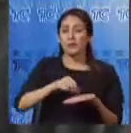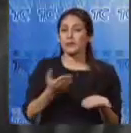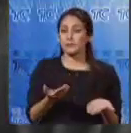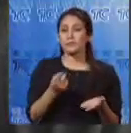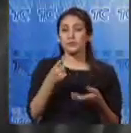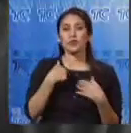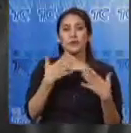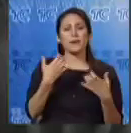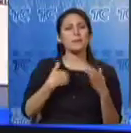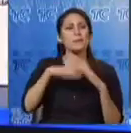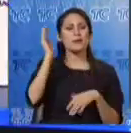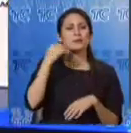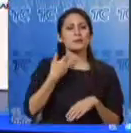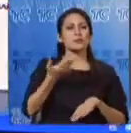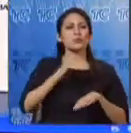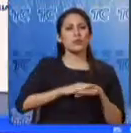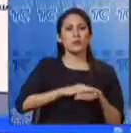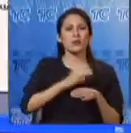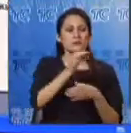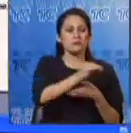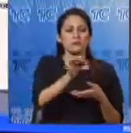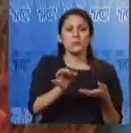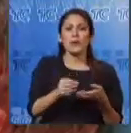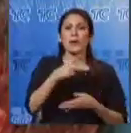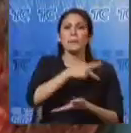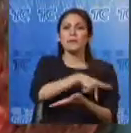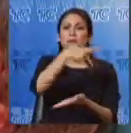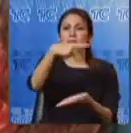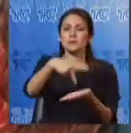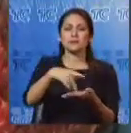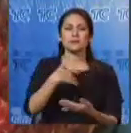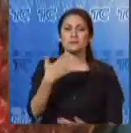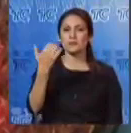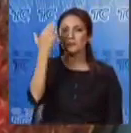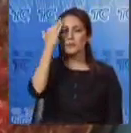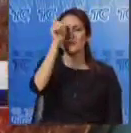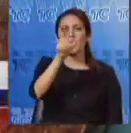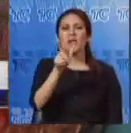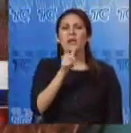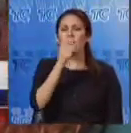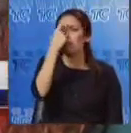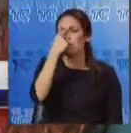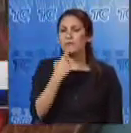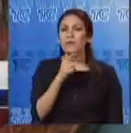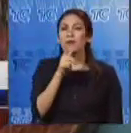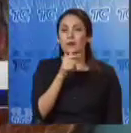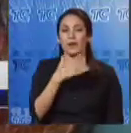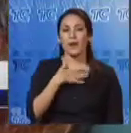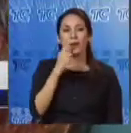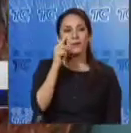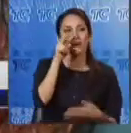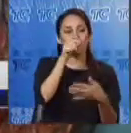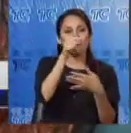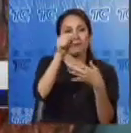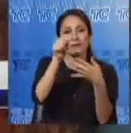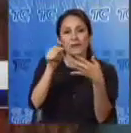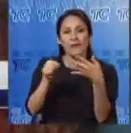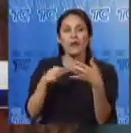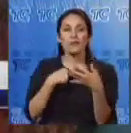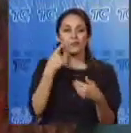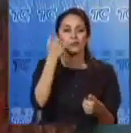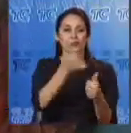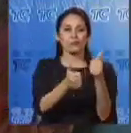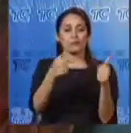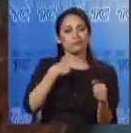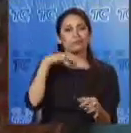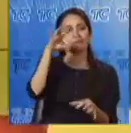quiso conocer más sobre las circunscripciones de Pichincha. Parece muy bien porque ahí nos podemos informar de cada uno de los candidatos para poder ver